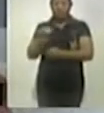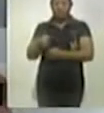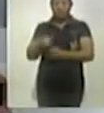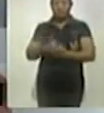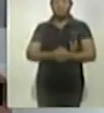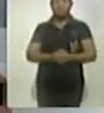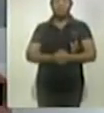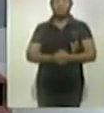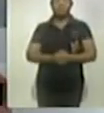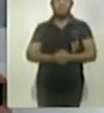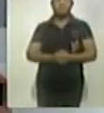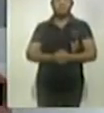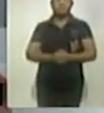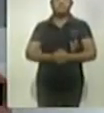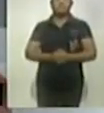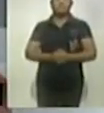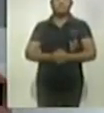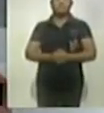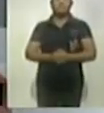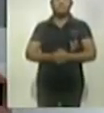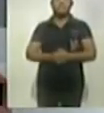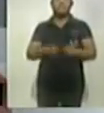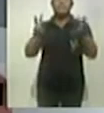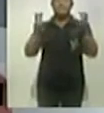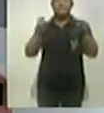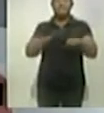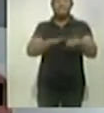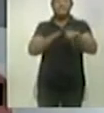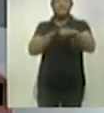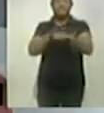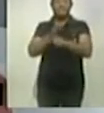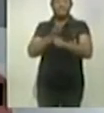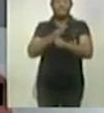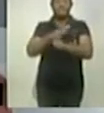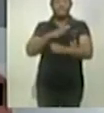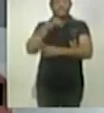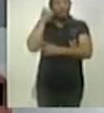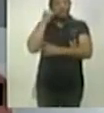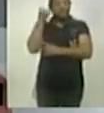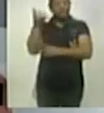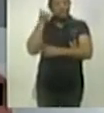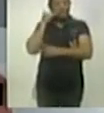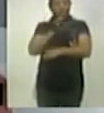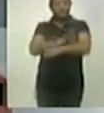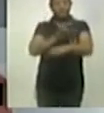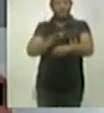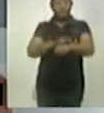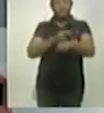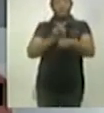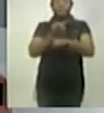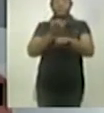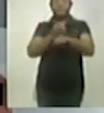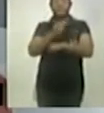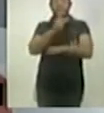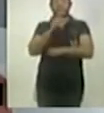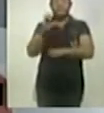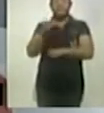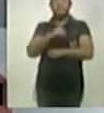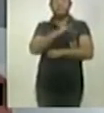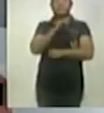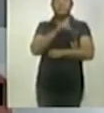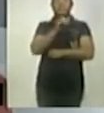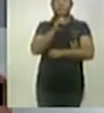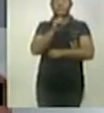Y vamos a continuar con más de este tema, porque nos enlazamos vía telefónica con el coordinador estatal de protección civil, José Antonio Ramírez